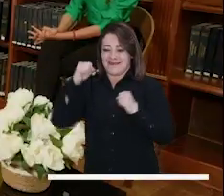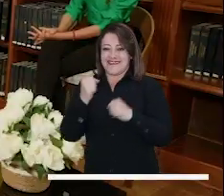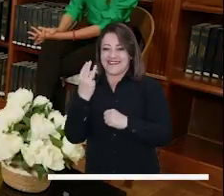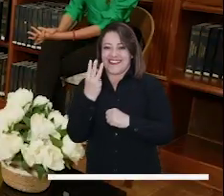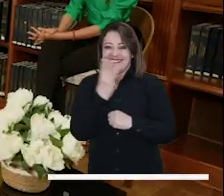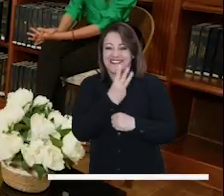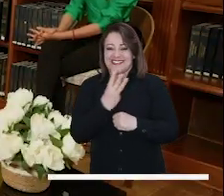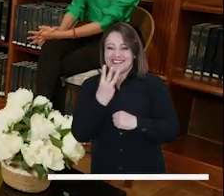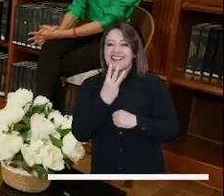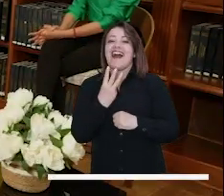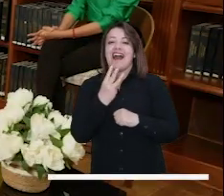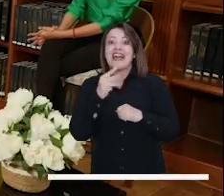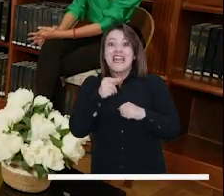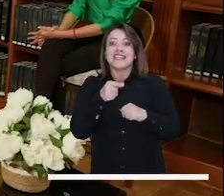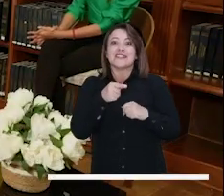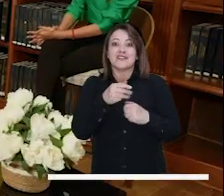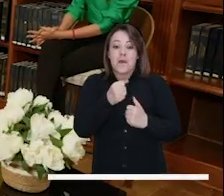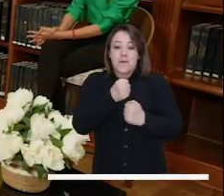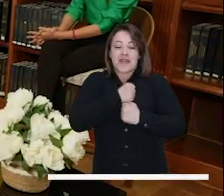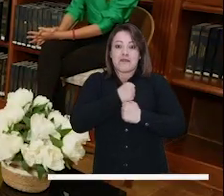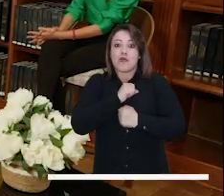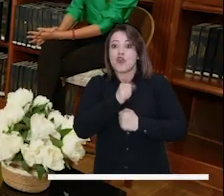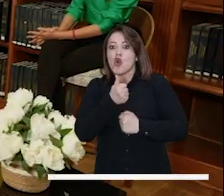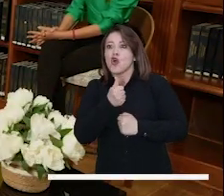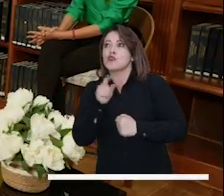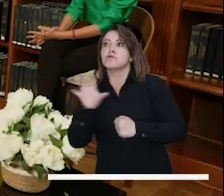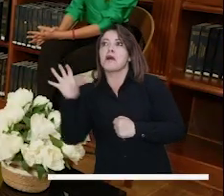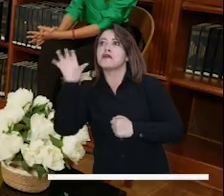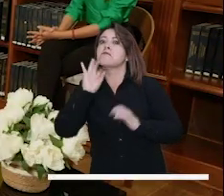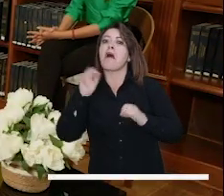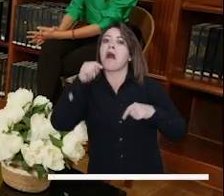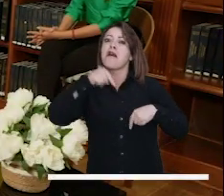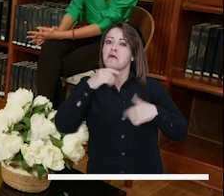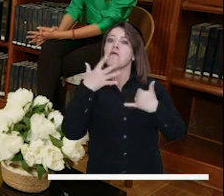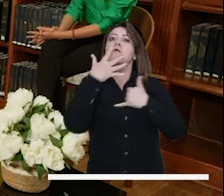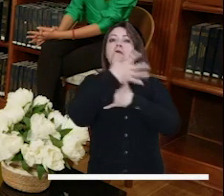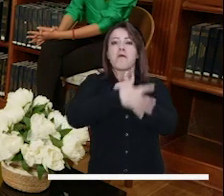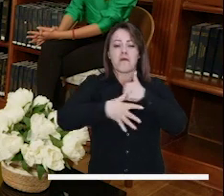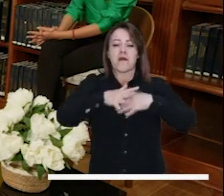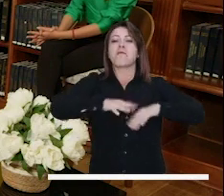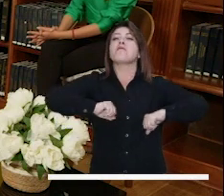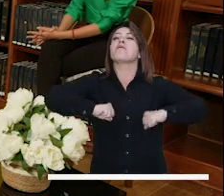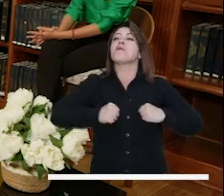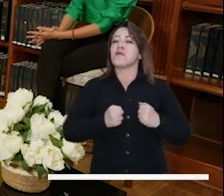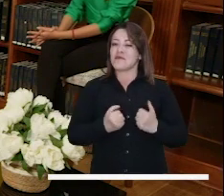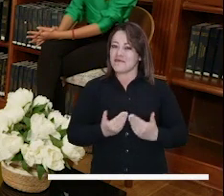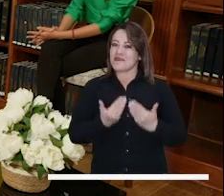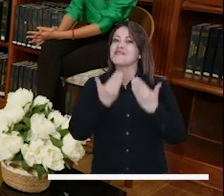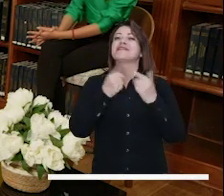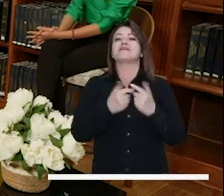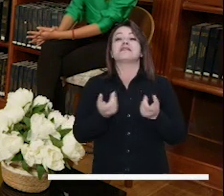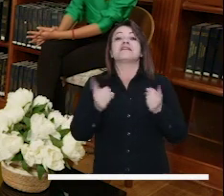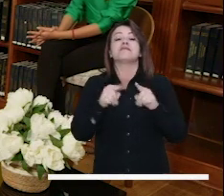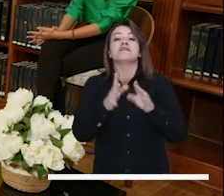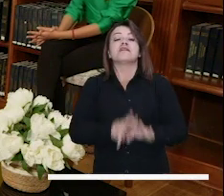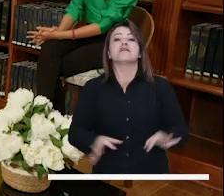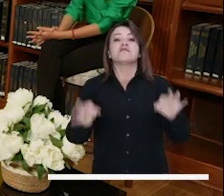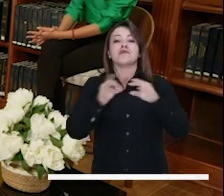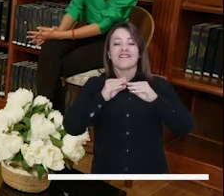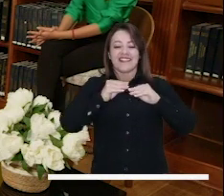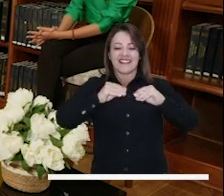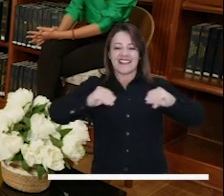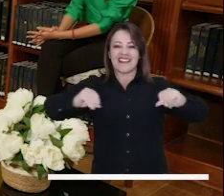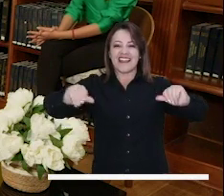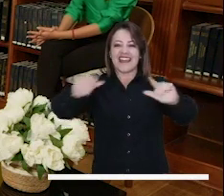Todo ese patrimonio biocultural. bueno, desde los pueblos indígenas queremos decirle que sanemos esa separación que hay entre los seres